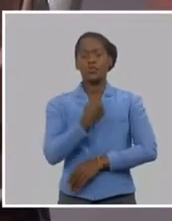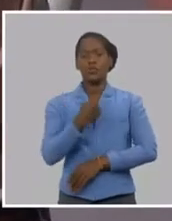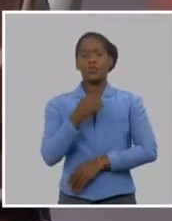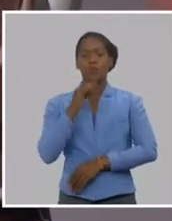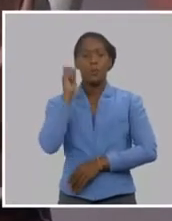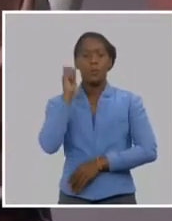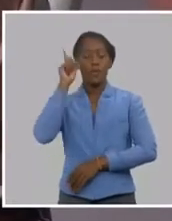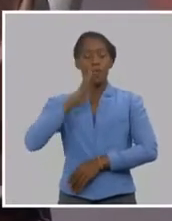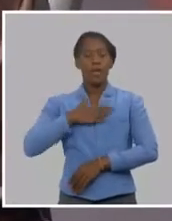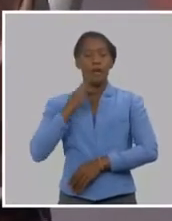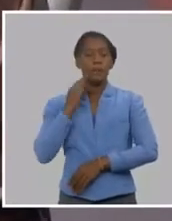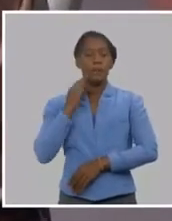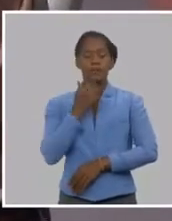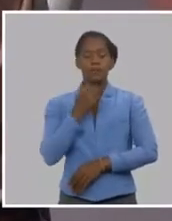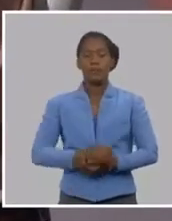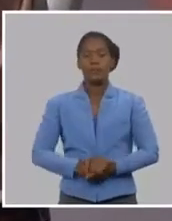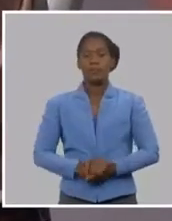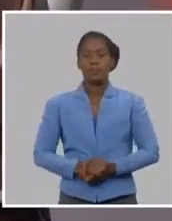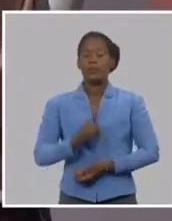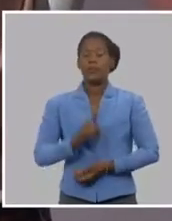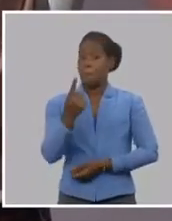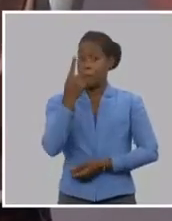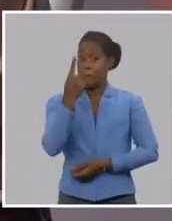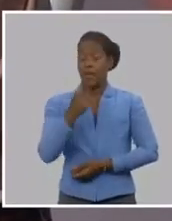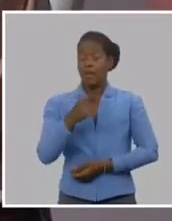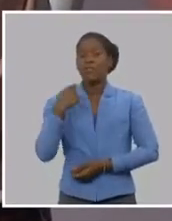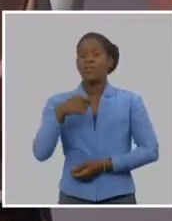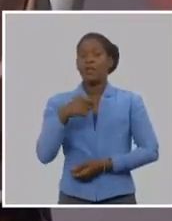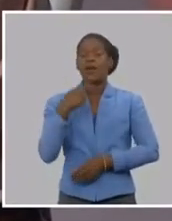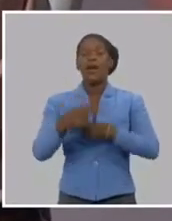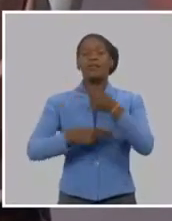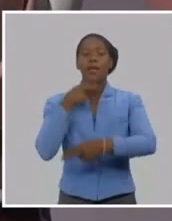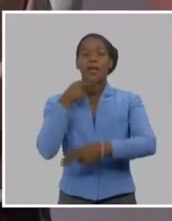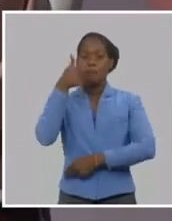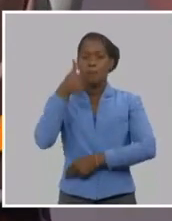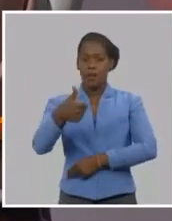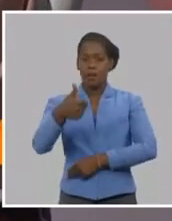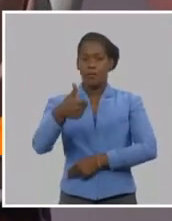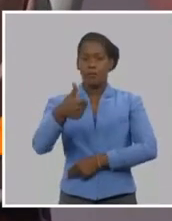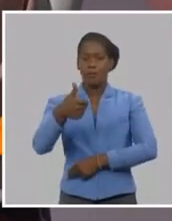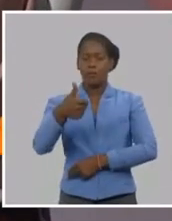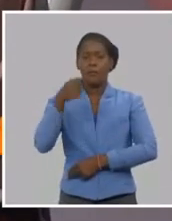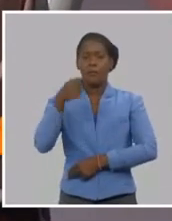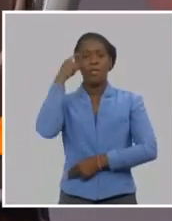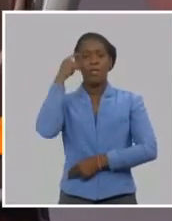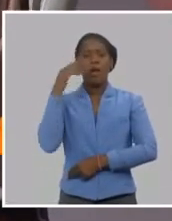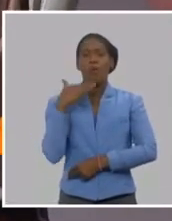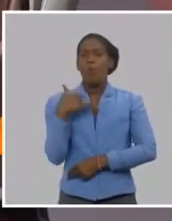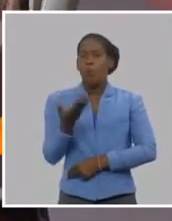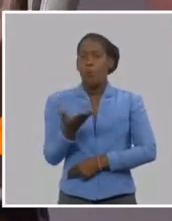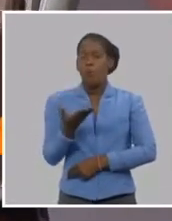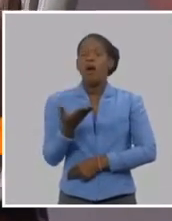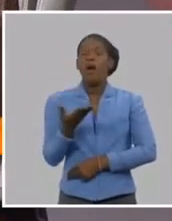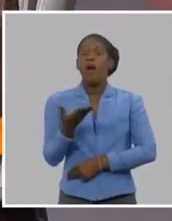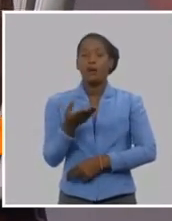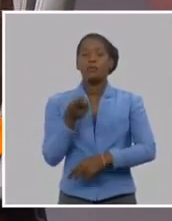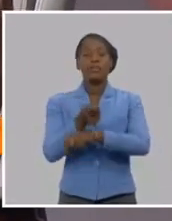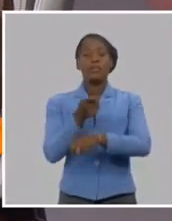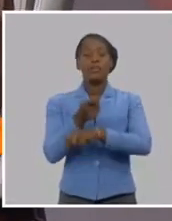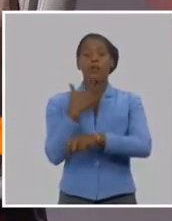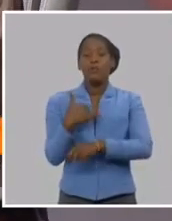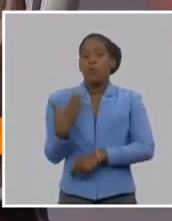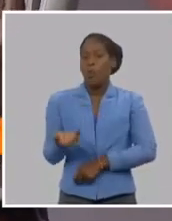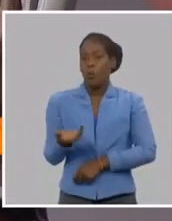usarlo bien, no se debe abusar de Martí. Una vez me preguntaron qué hacer para estimular, vamos a prohibirlo, porque como no se puede